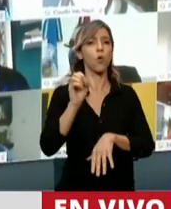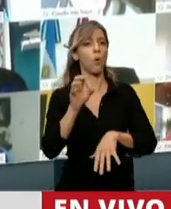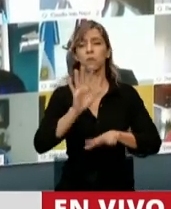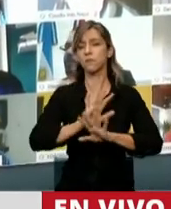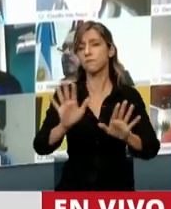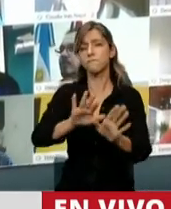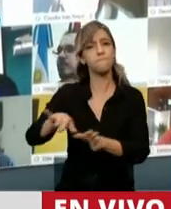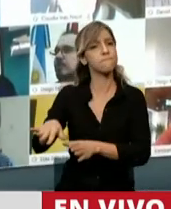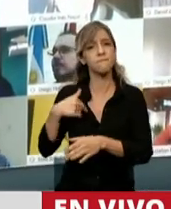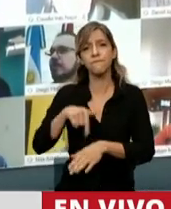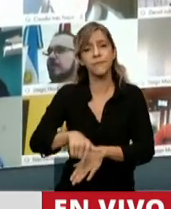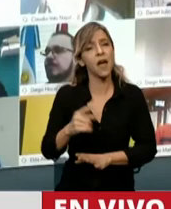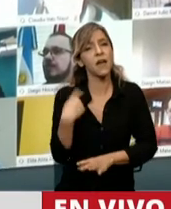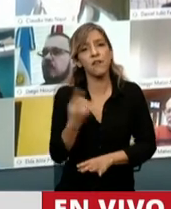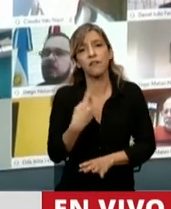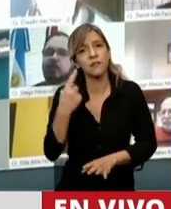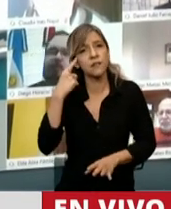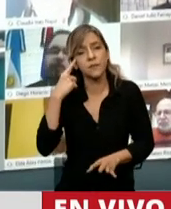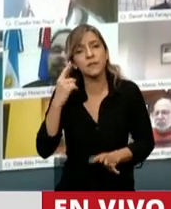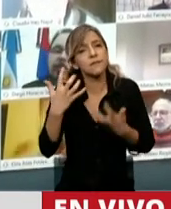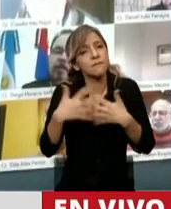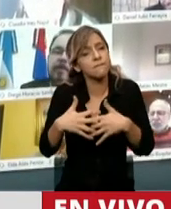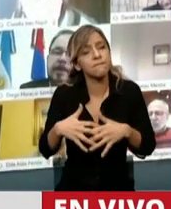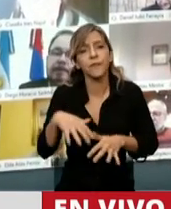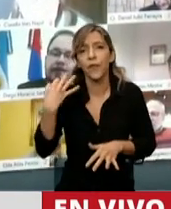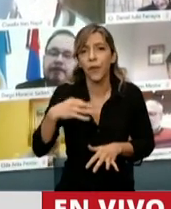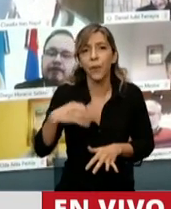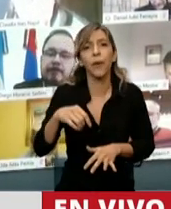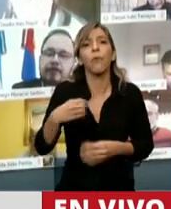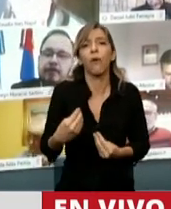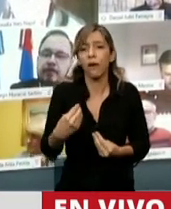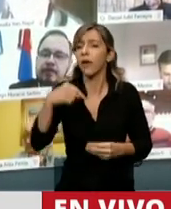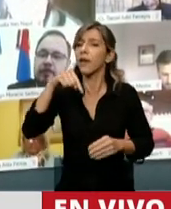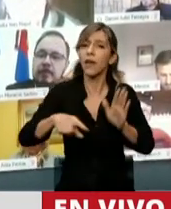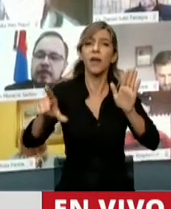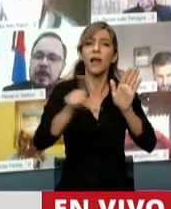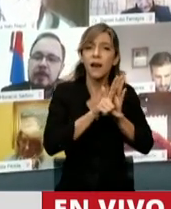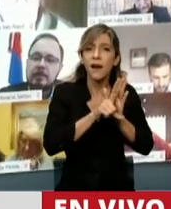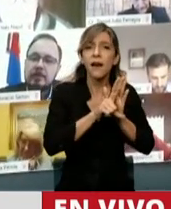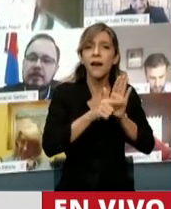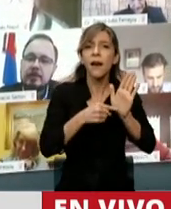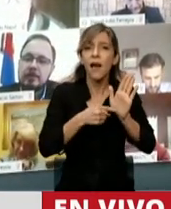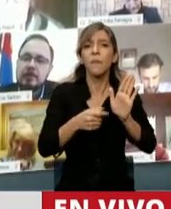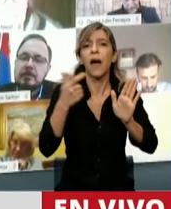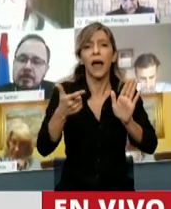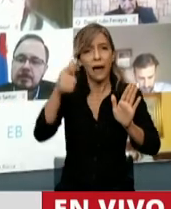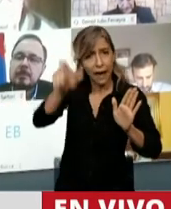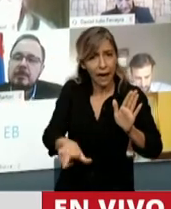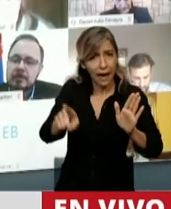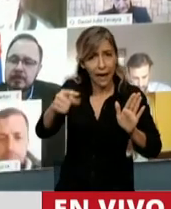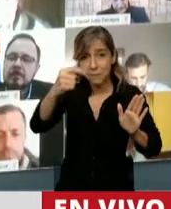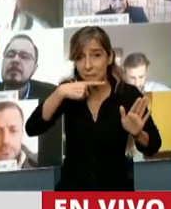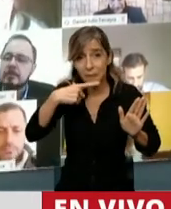analizarlo. Sería un error analizar que esta ley es para que Jorge Macri pueda resolver su situación fiscal por la causa